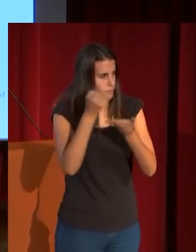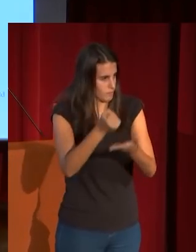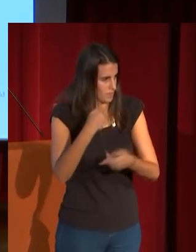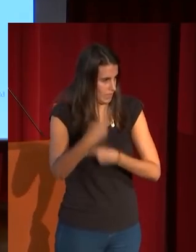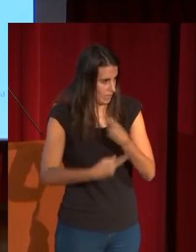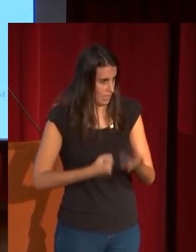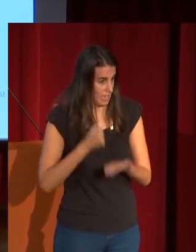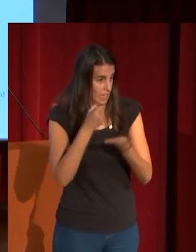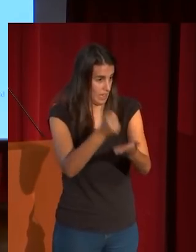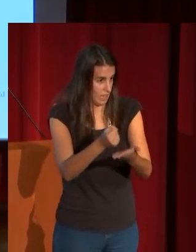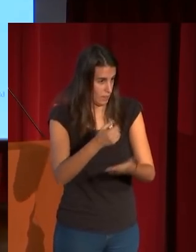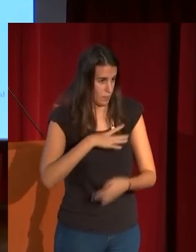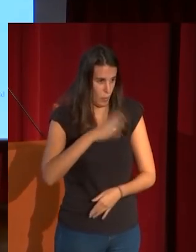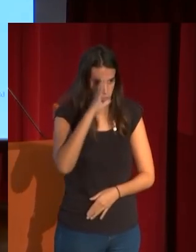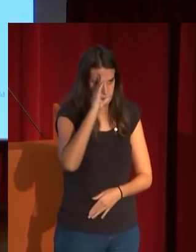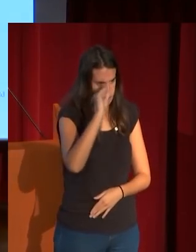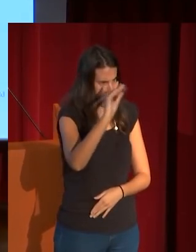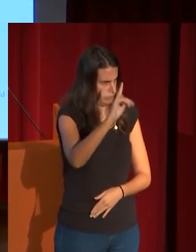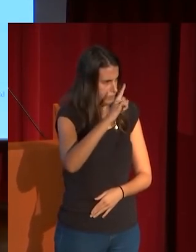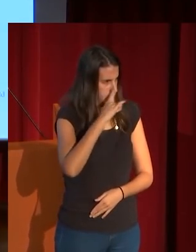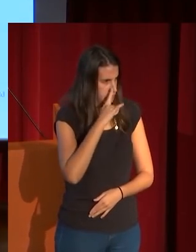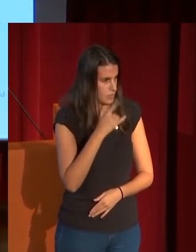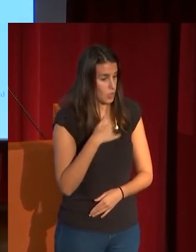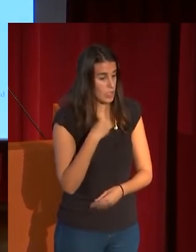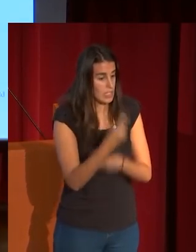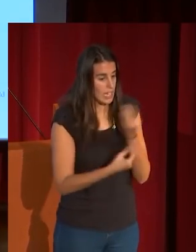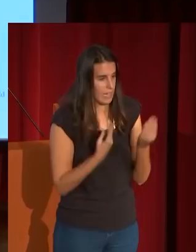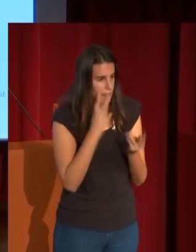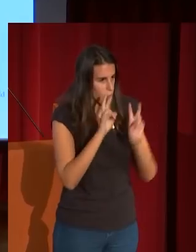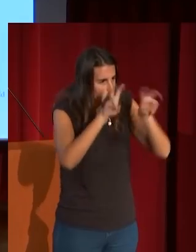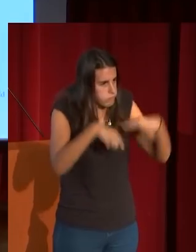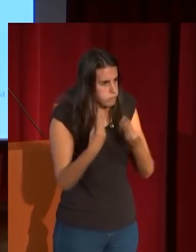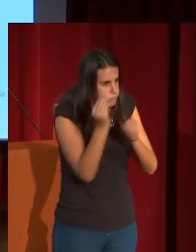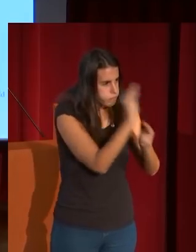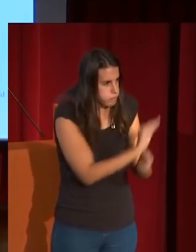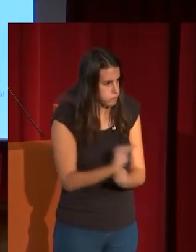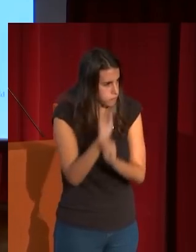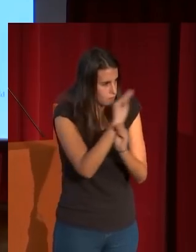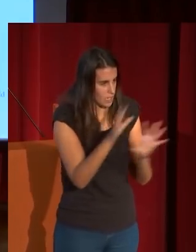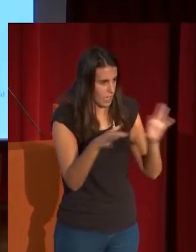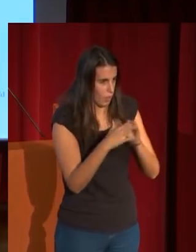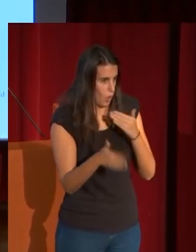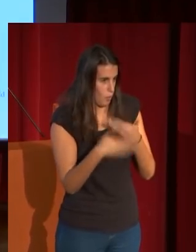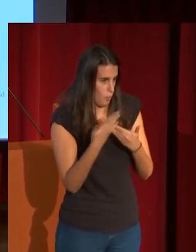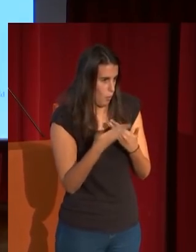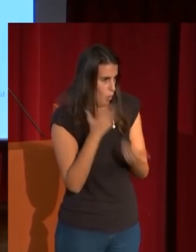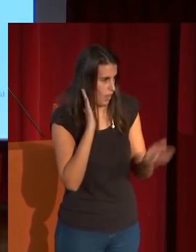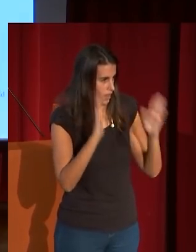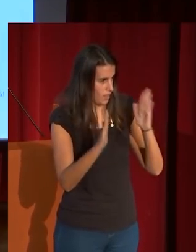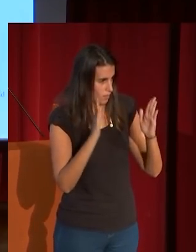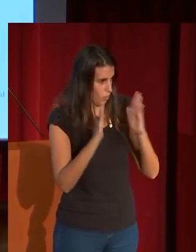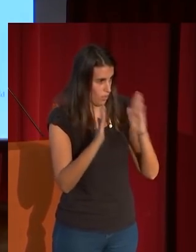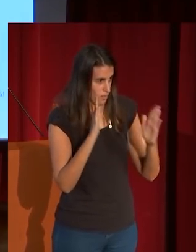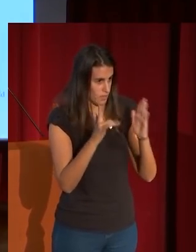de Venecia el mago de Venecia que es capaz de renovar la moda del vestuario